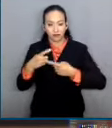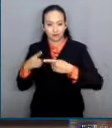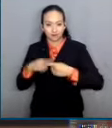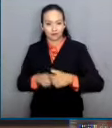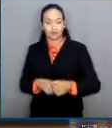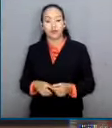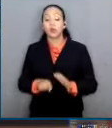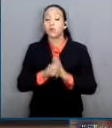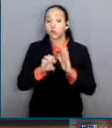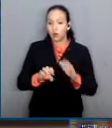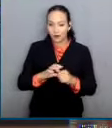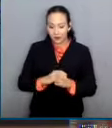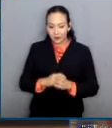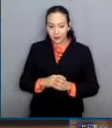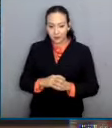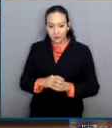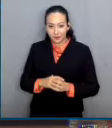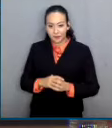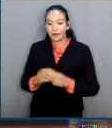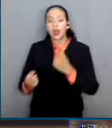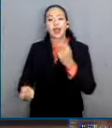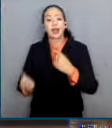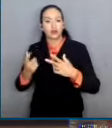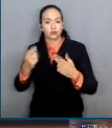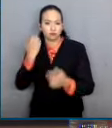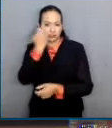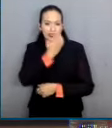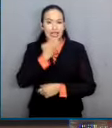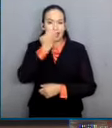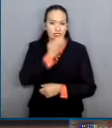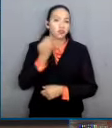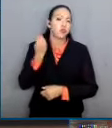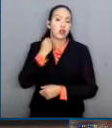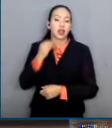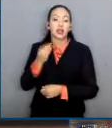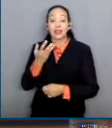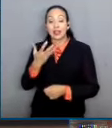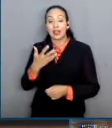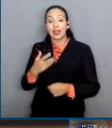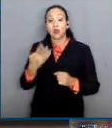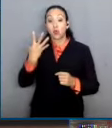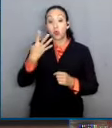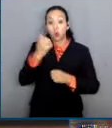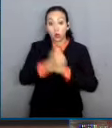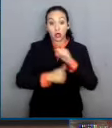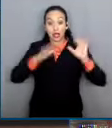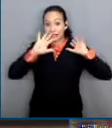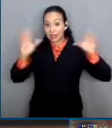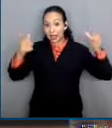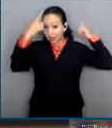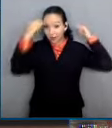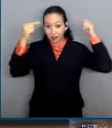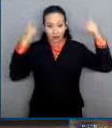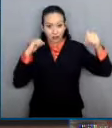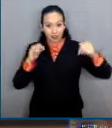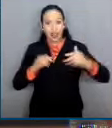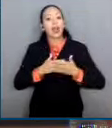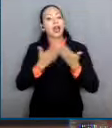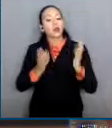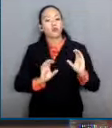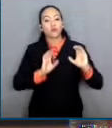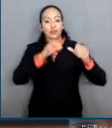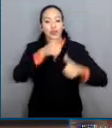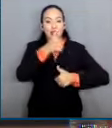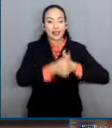la mayoría de las escuelas de derecho sale con cuatro años de formación, una vez que se ingresa a la carrera judicial empezamos